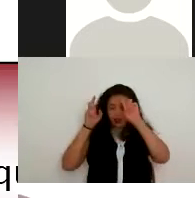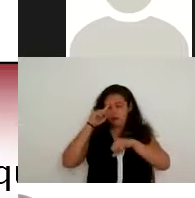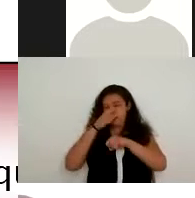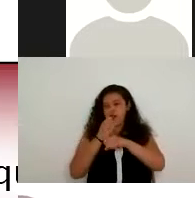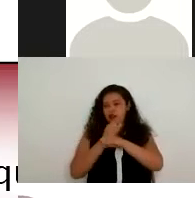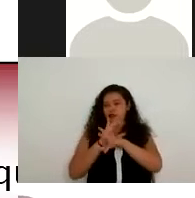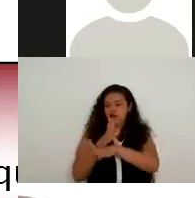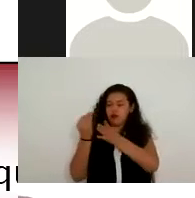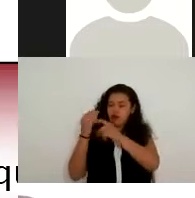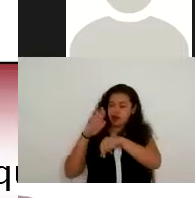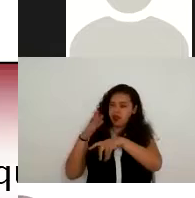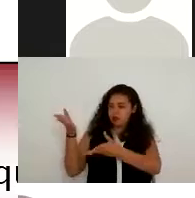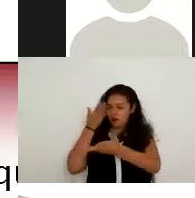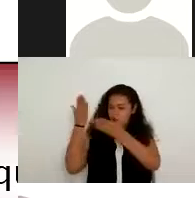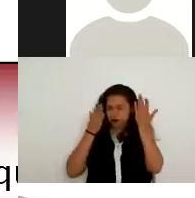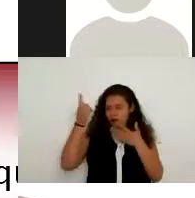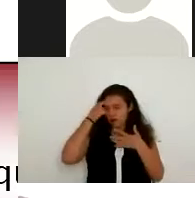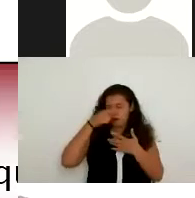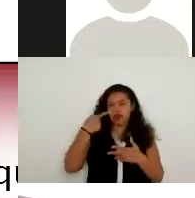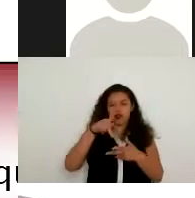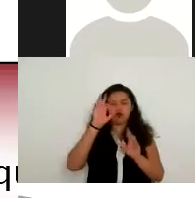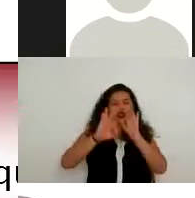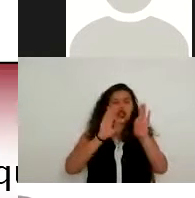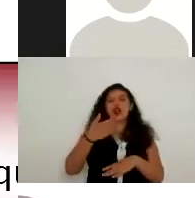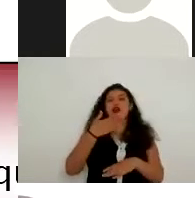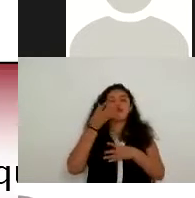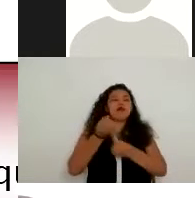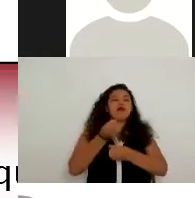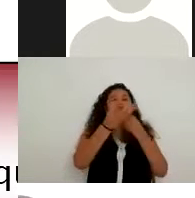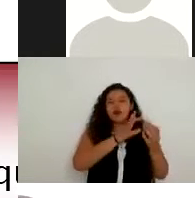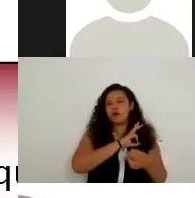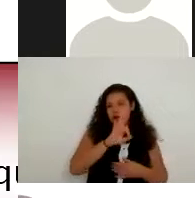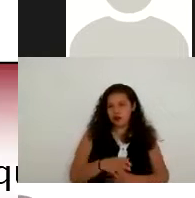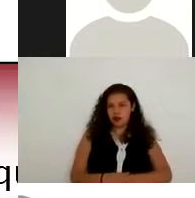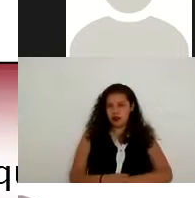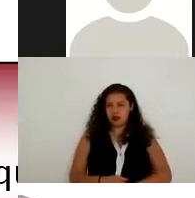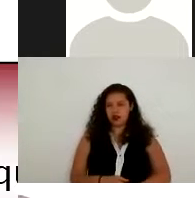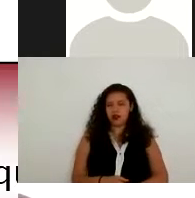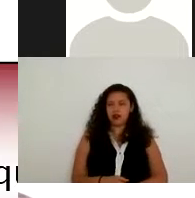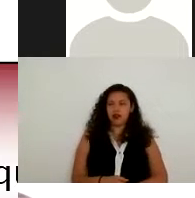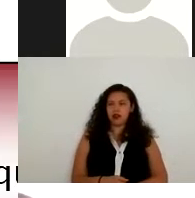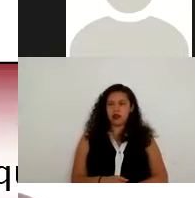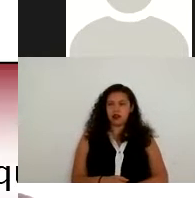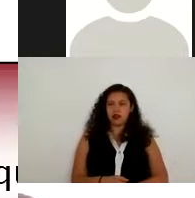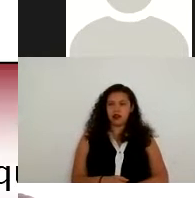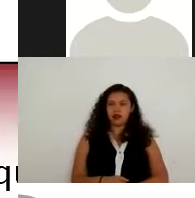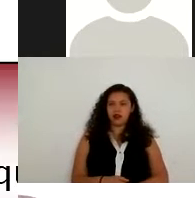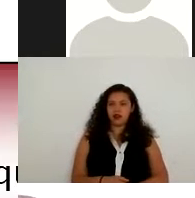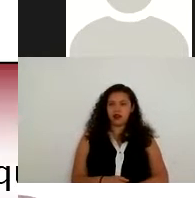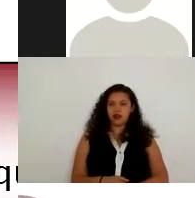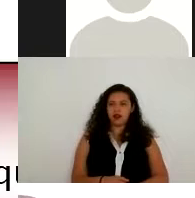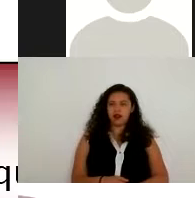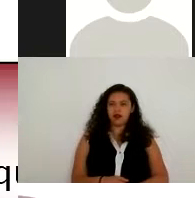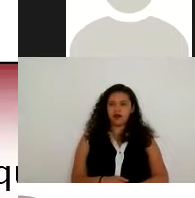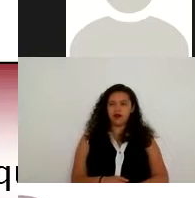para que puedan garantizar la manera en que se turnan estas solicitudes porque es muy común que